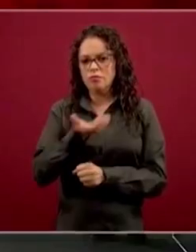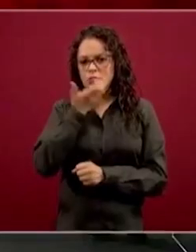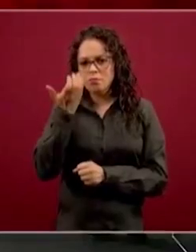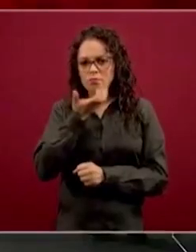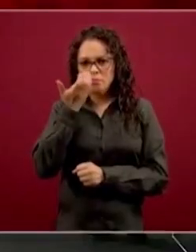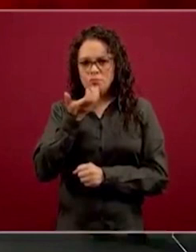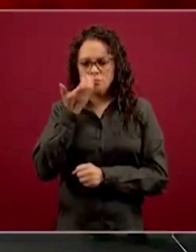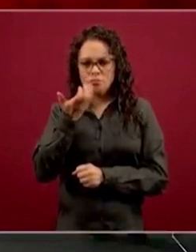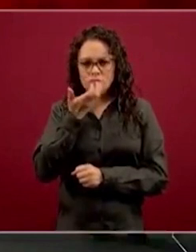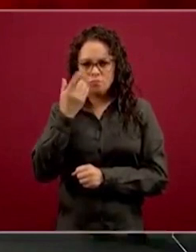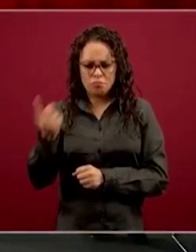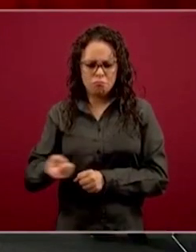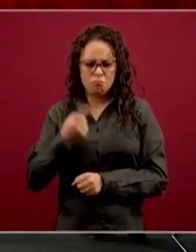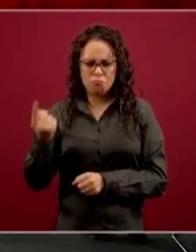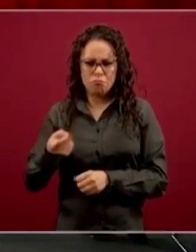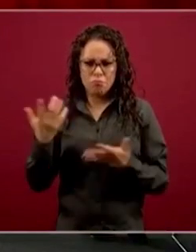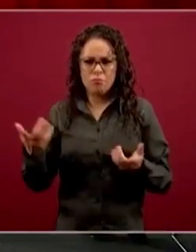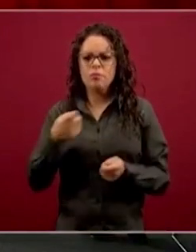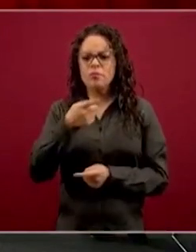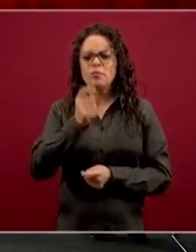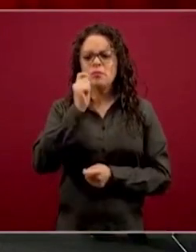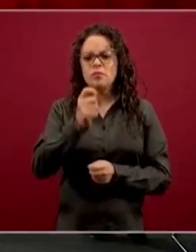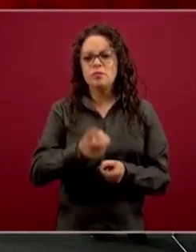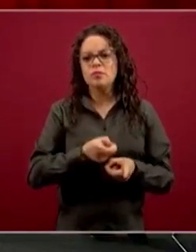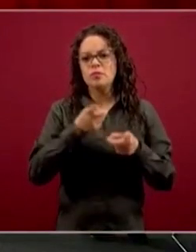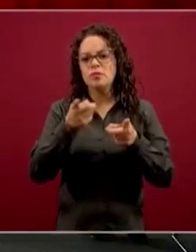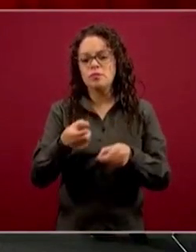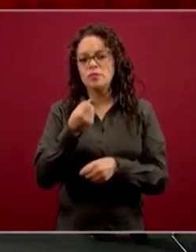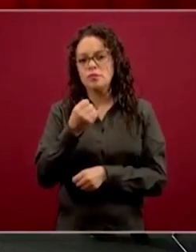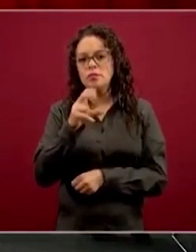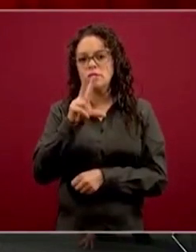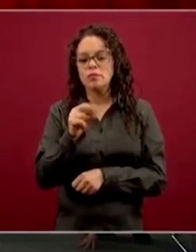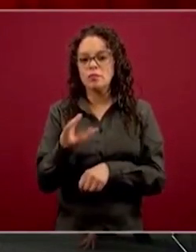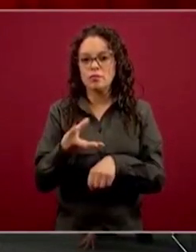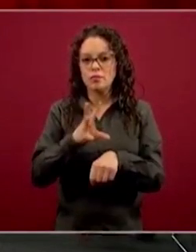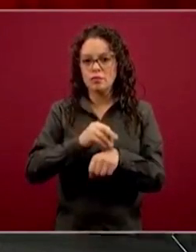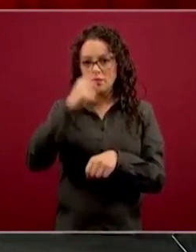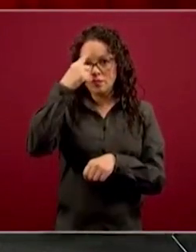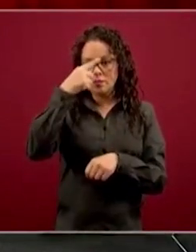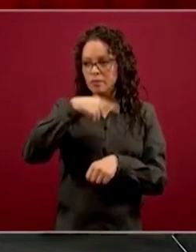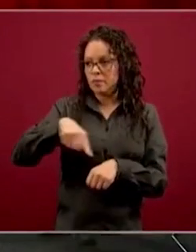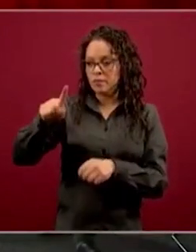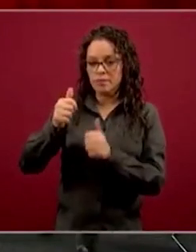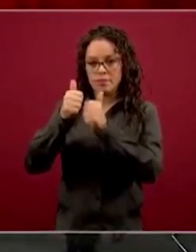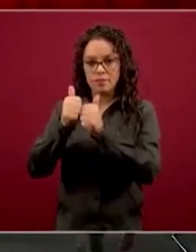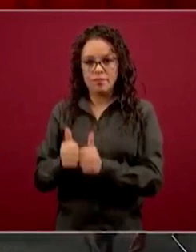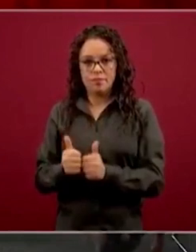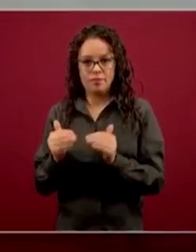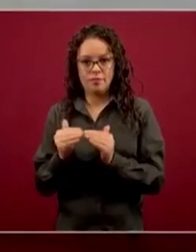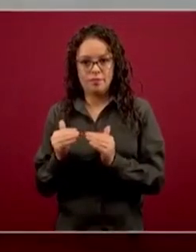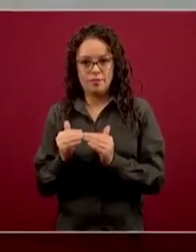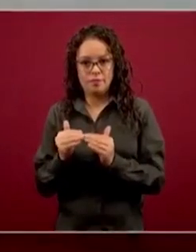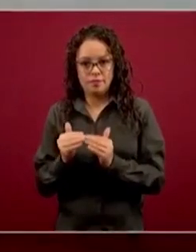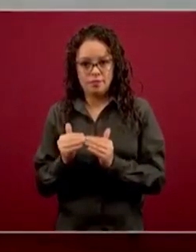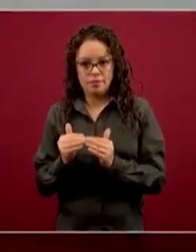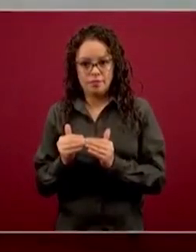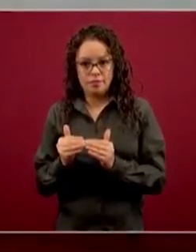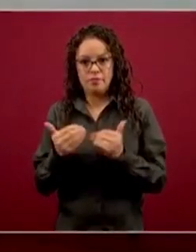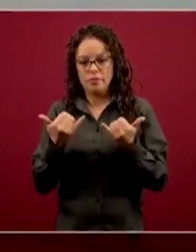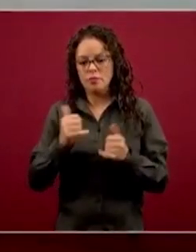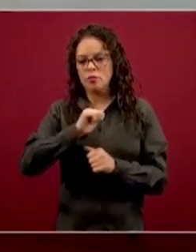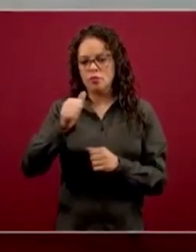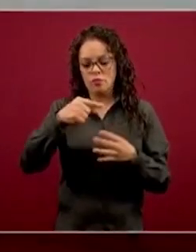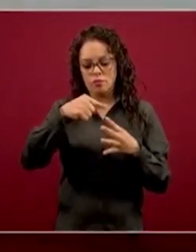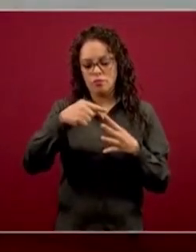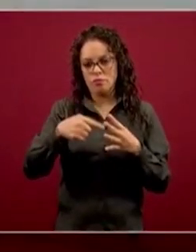incapacidades o bien generan dictámenes de trabajo, entre otros importantes procedimientos.